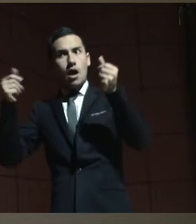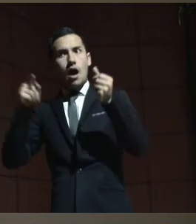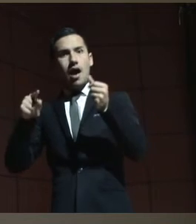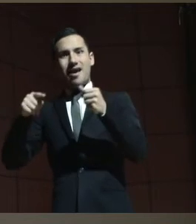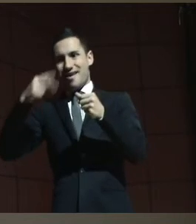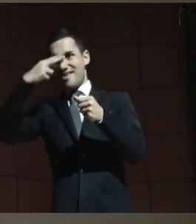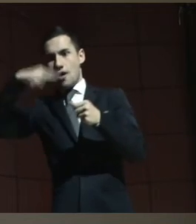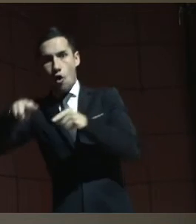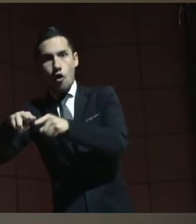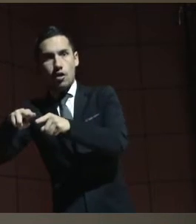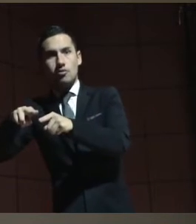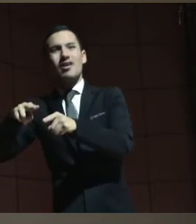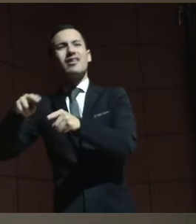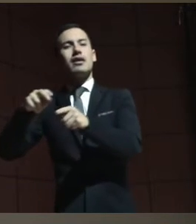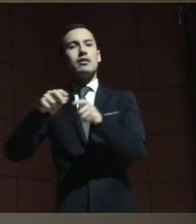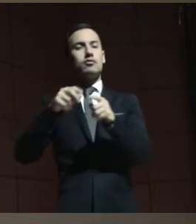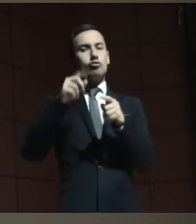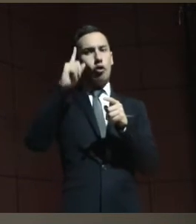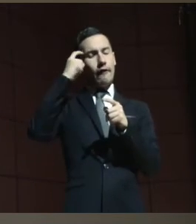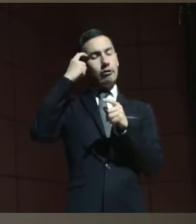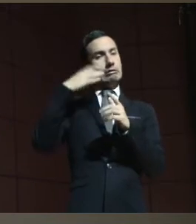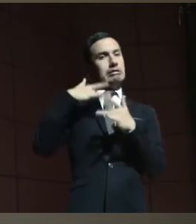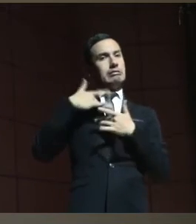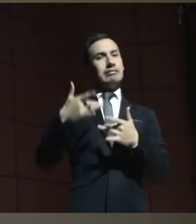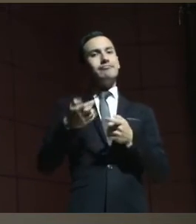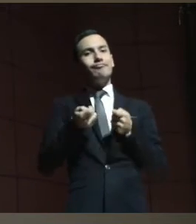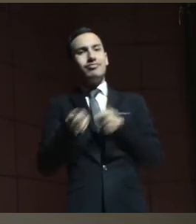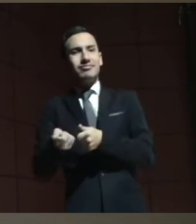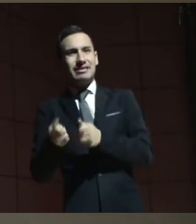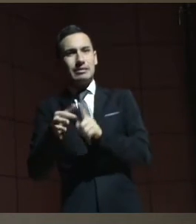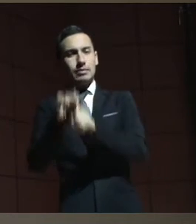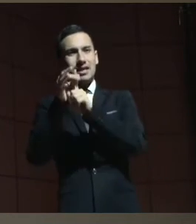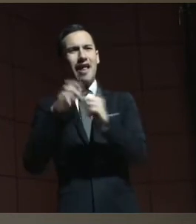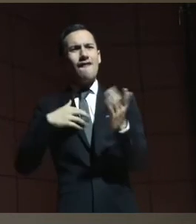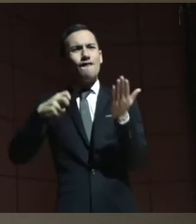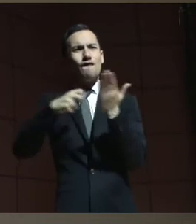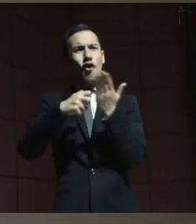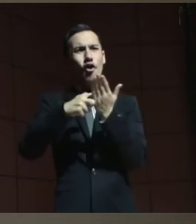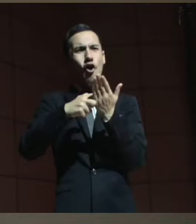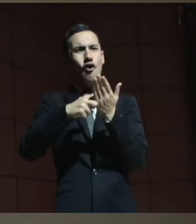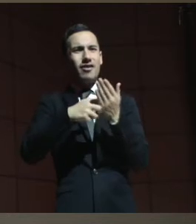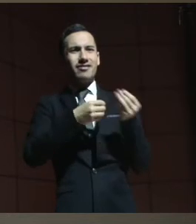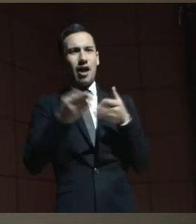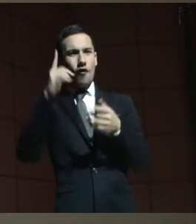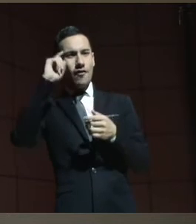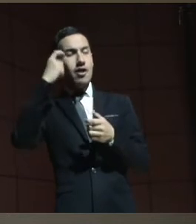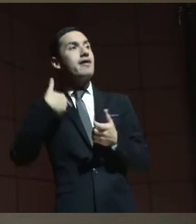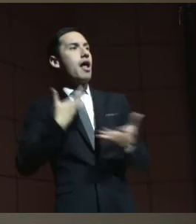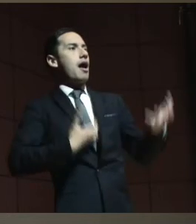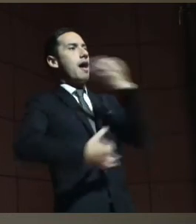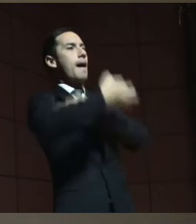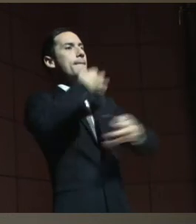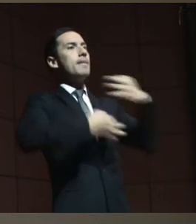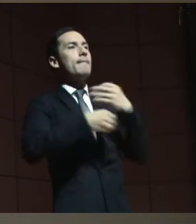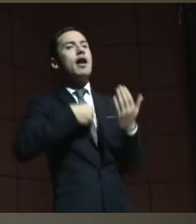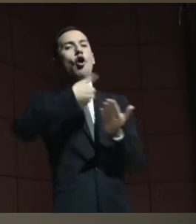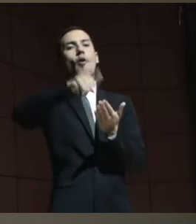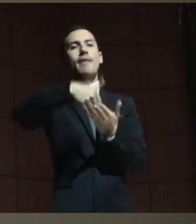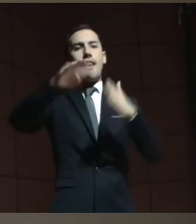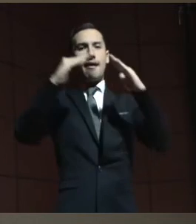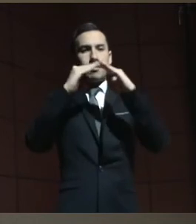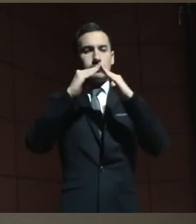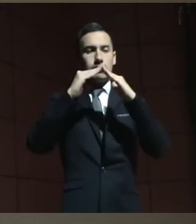y tenía unos bonos, esos bonos los quería cambiar para comprarse una casa. Y entonces él dijo,